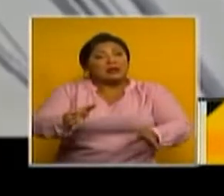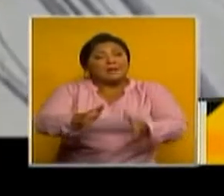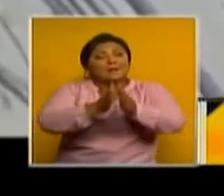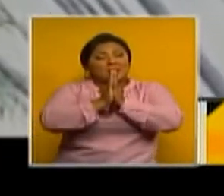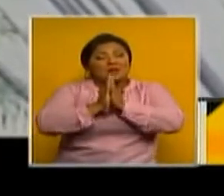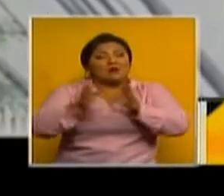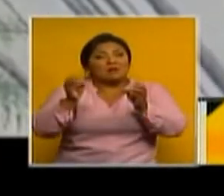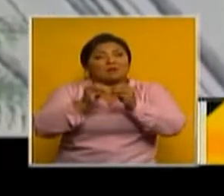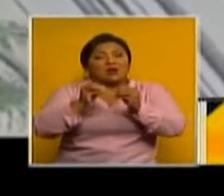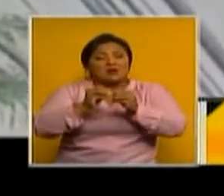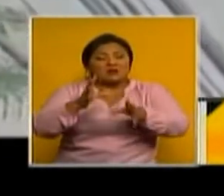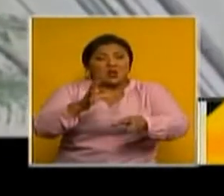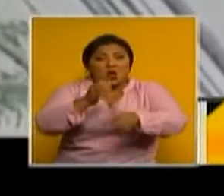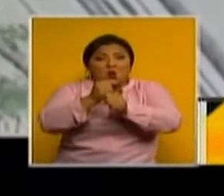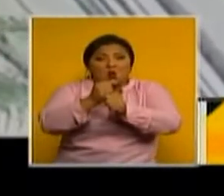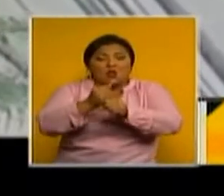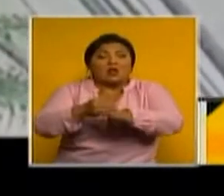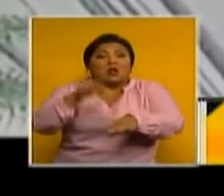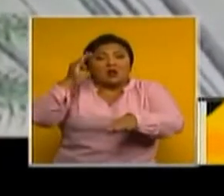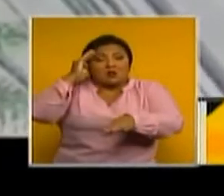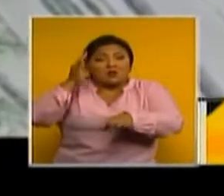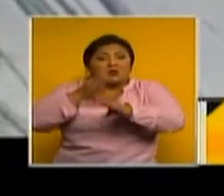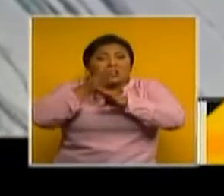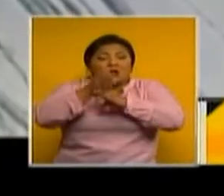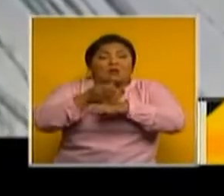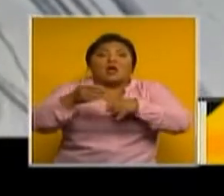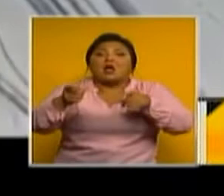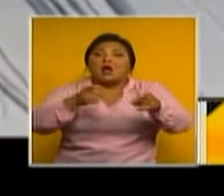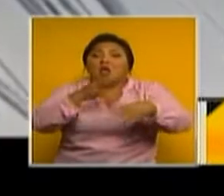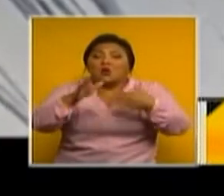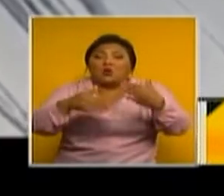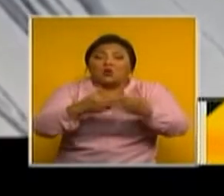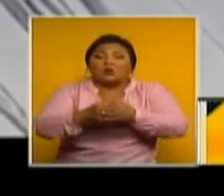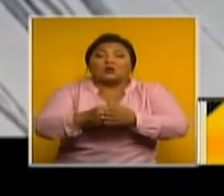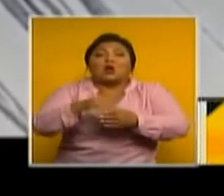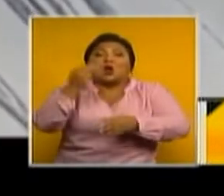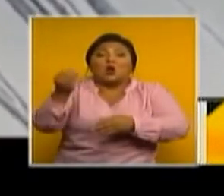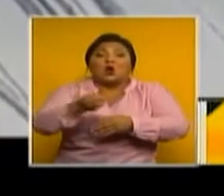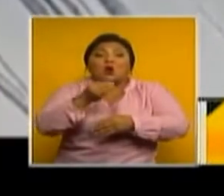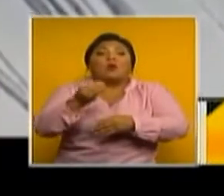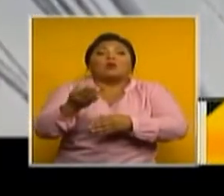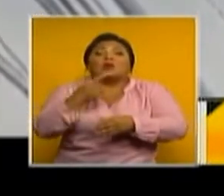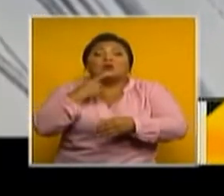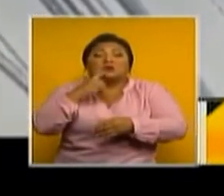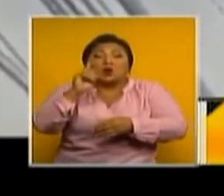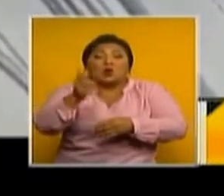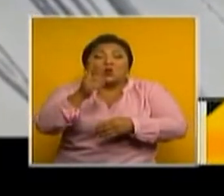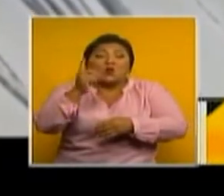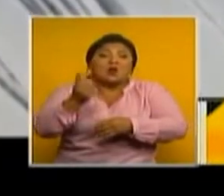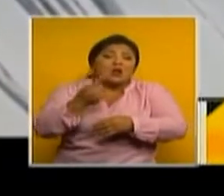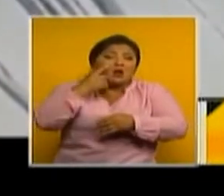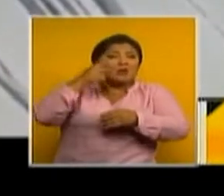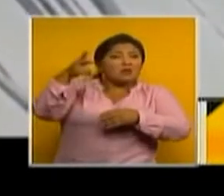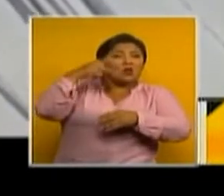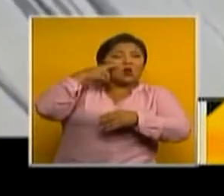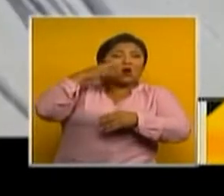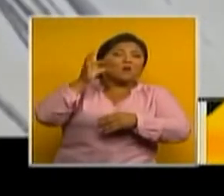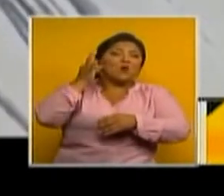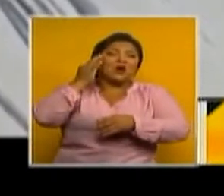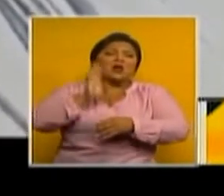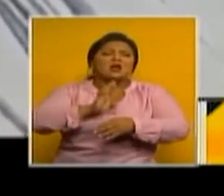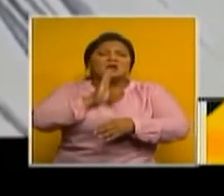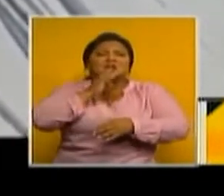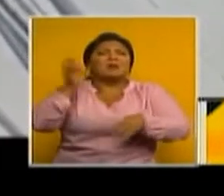presencia por parte de la policía en Guayacanes. La joven que aparece en el video es solo una de muchas mujeres y ciudadanos en general